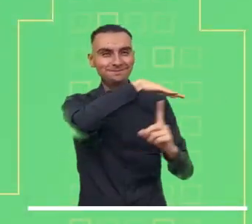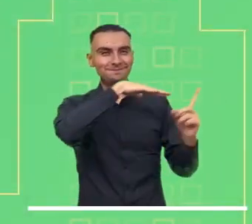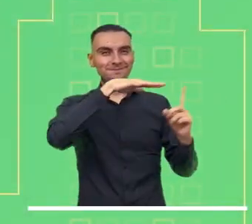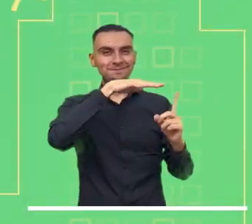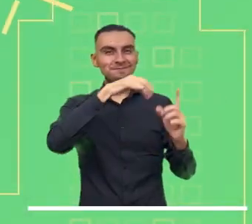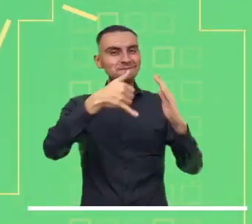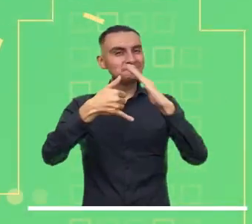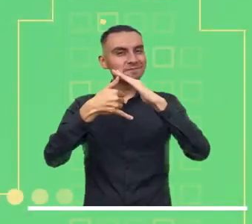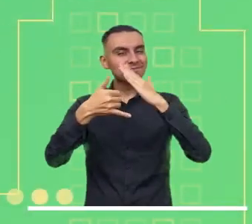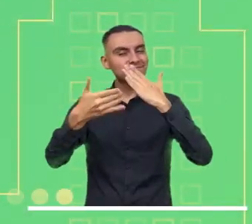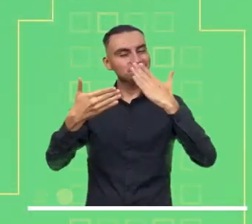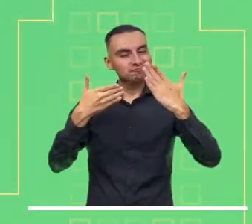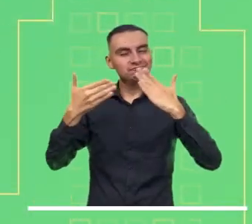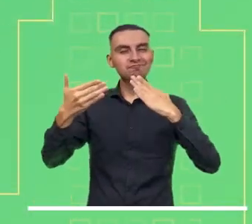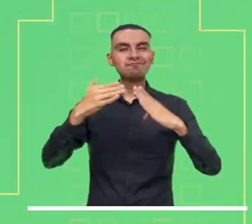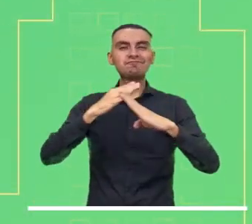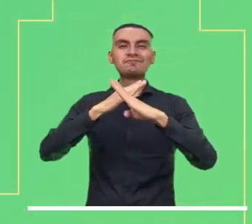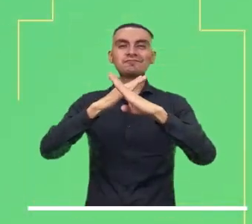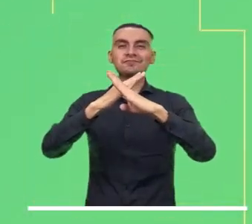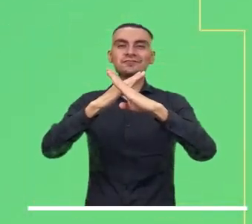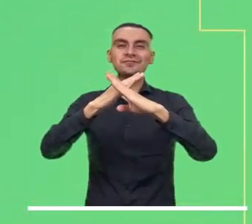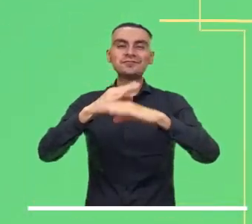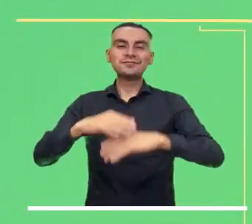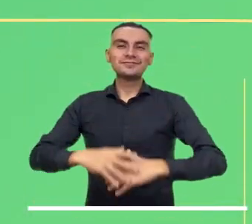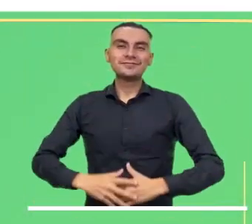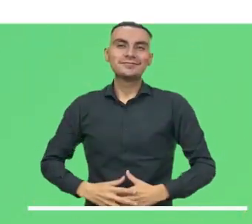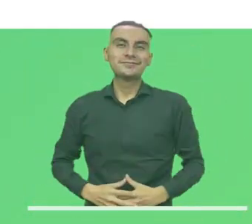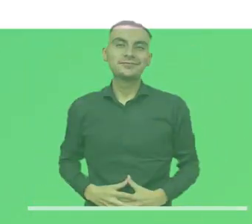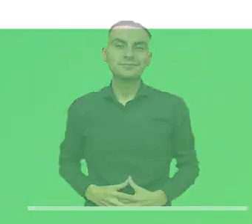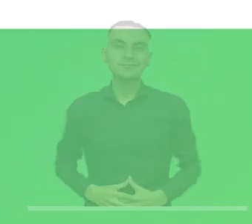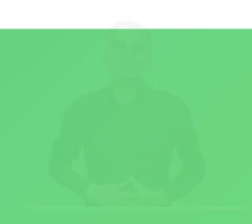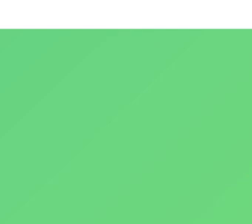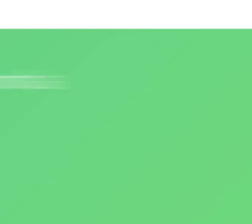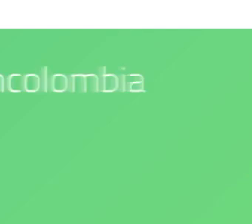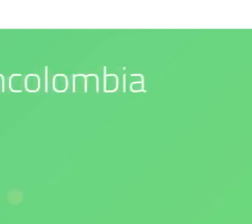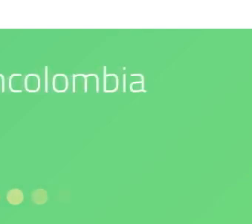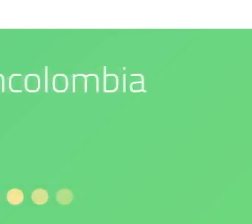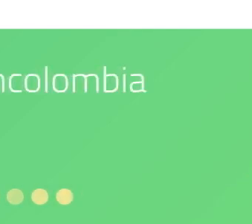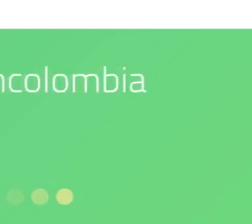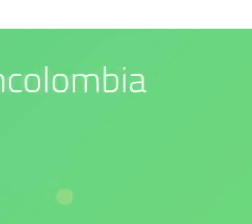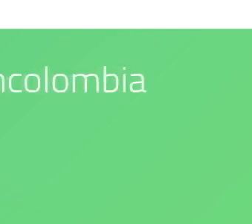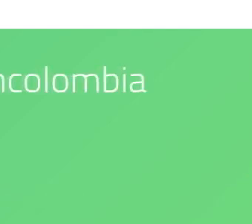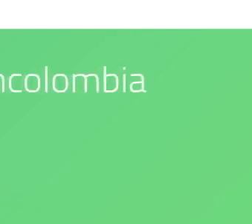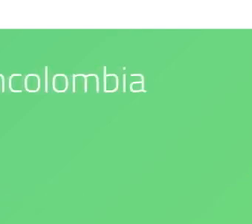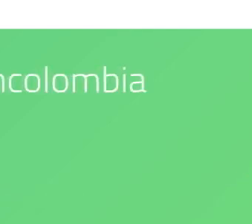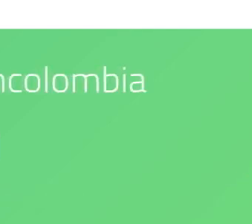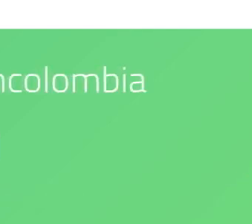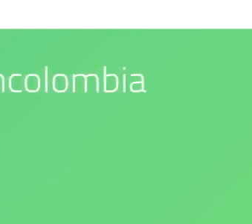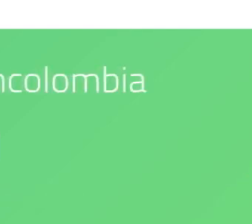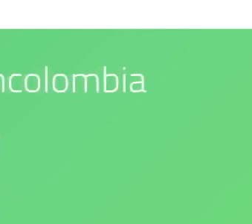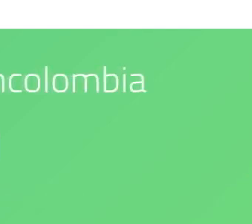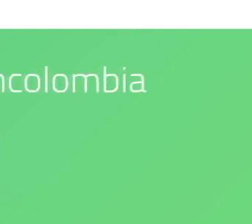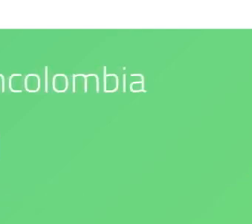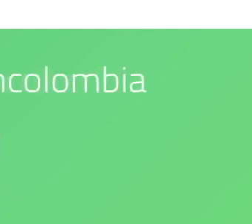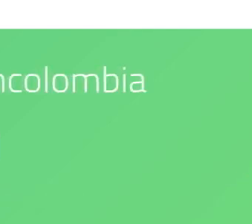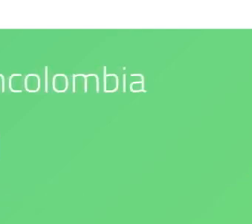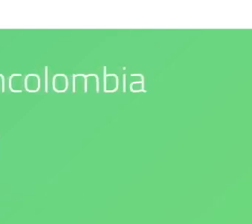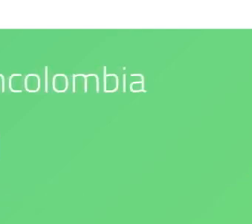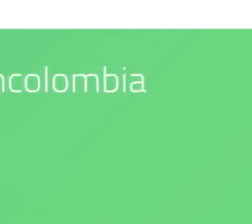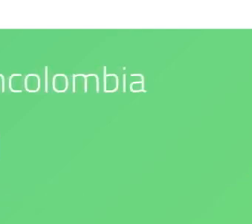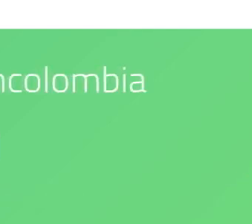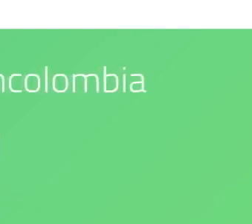Los esperamos en nuestras redes sociales. Nuestro compromiso es con el medio ambiente. IDEAM es confianza y prevención.